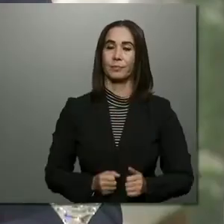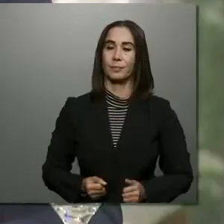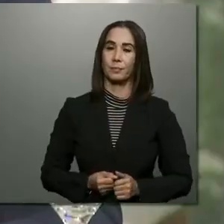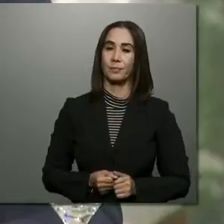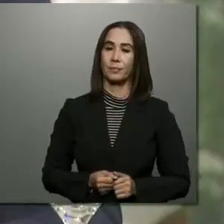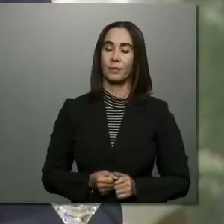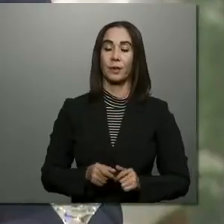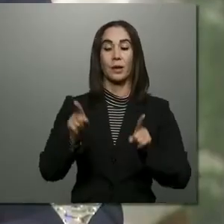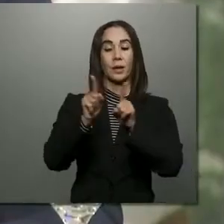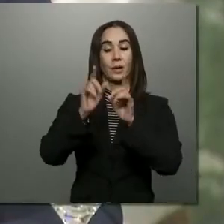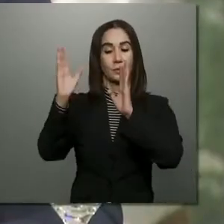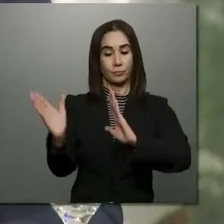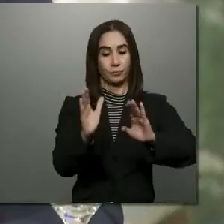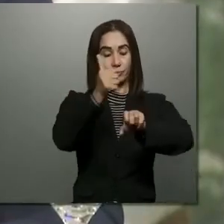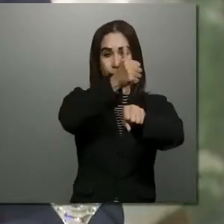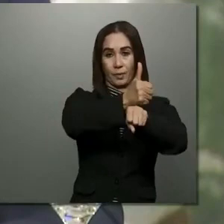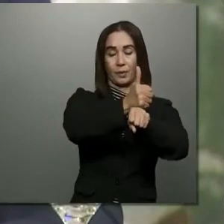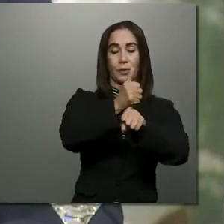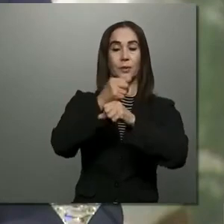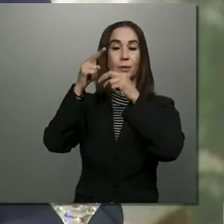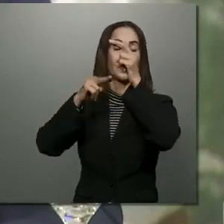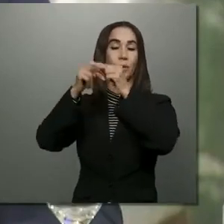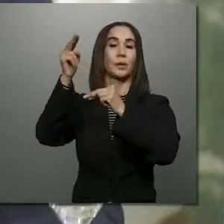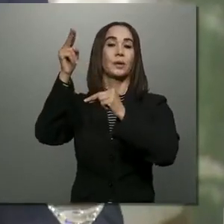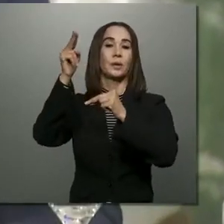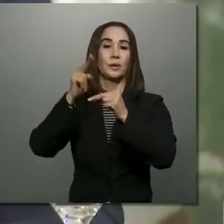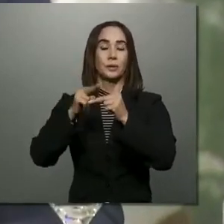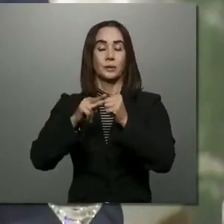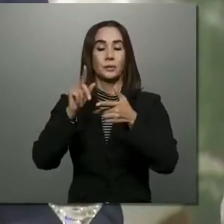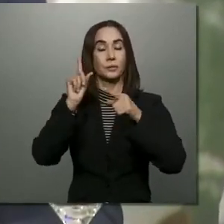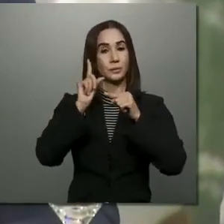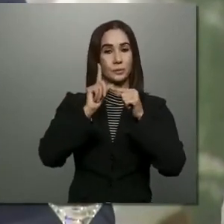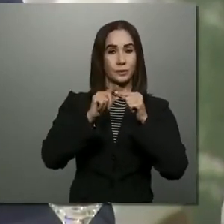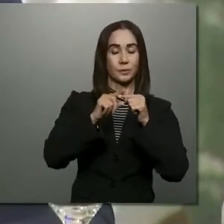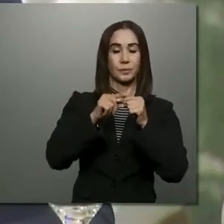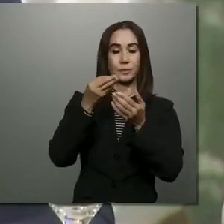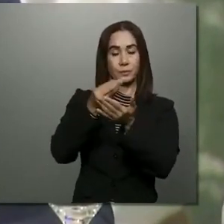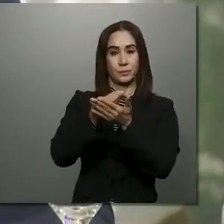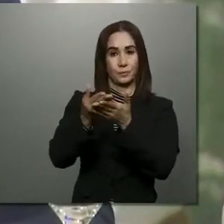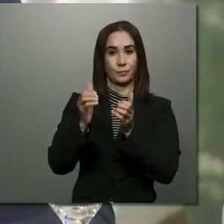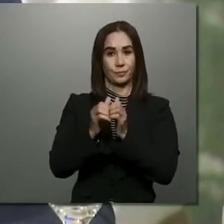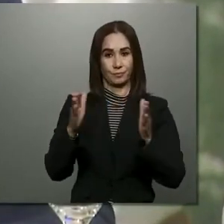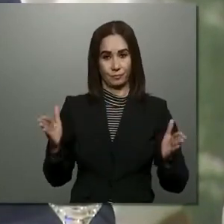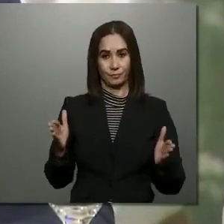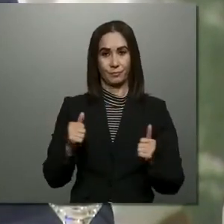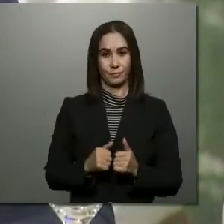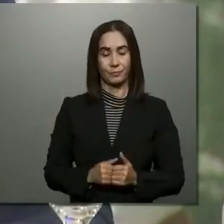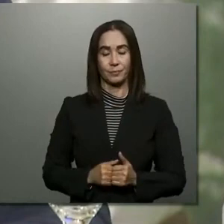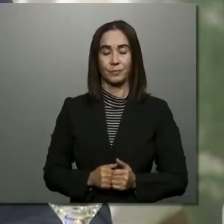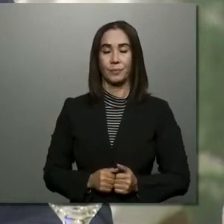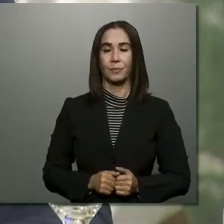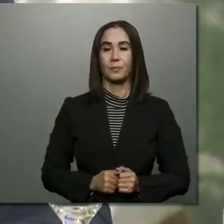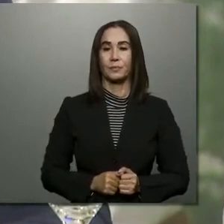Adecuación de las estructuras de compensaciones de conformidad a los criterios de la Administración Pública. Por